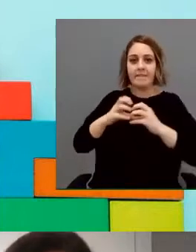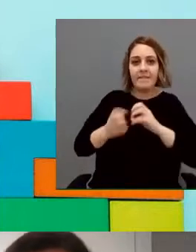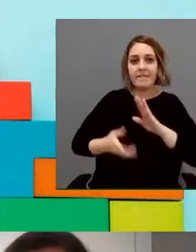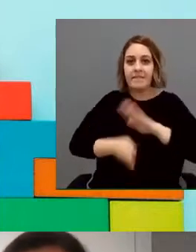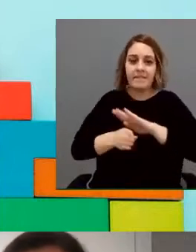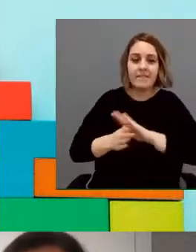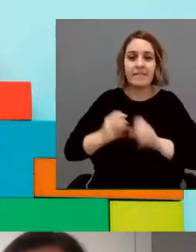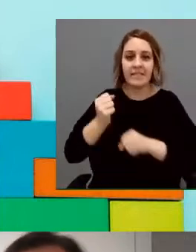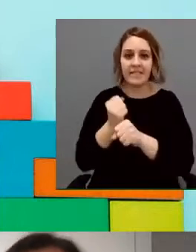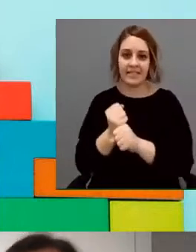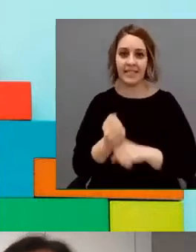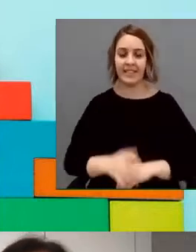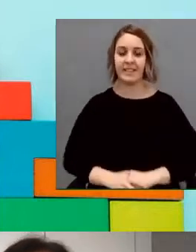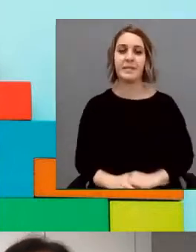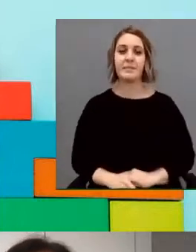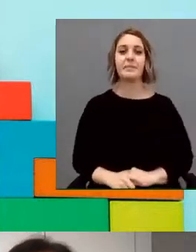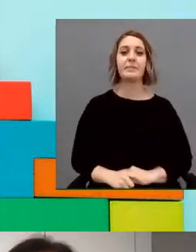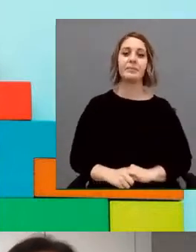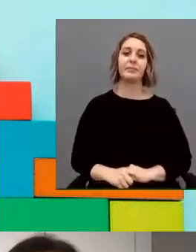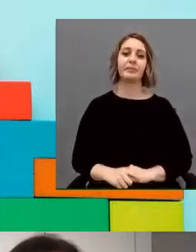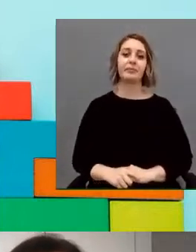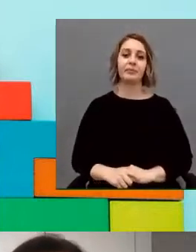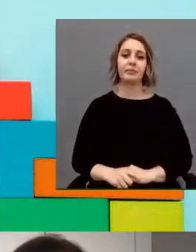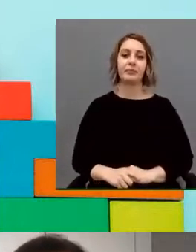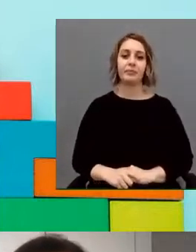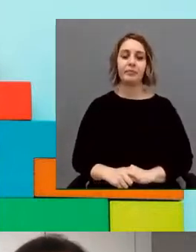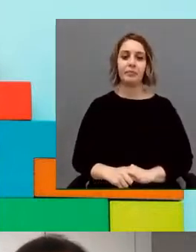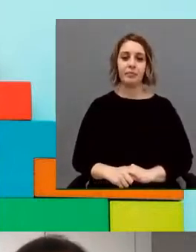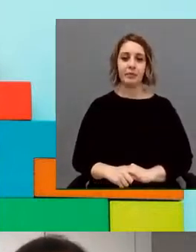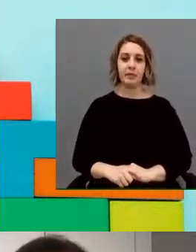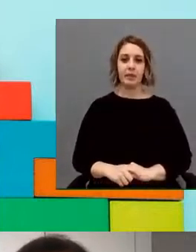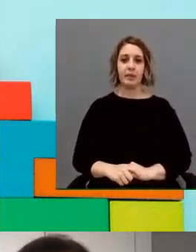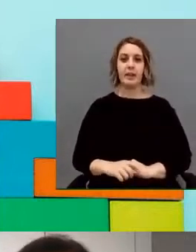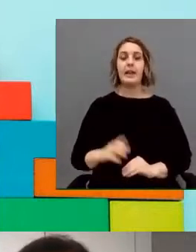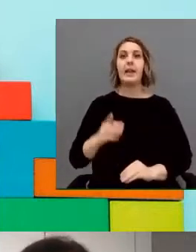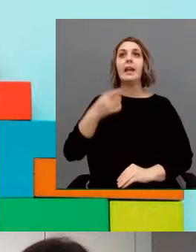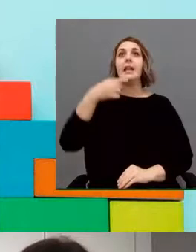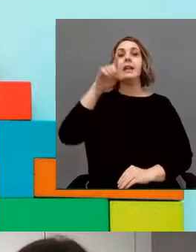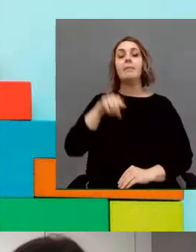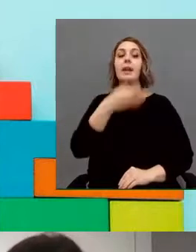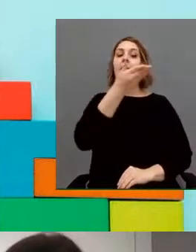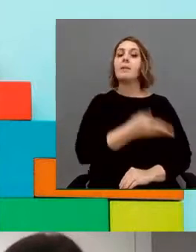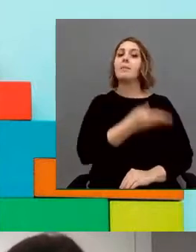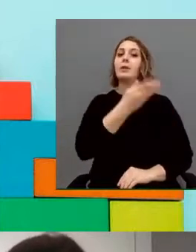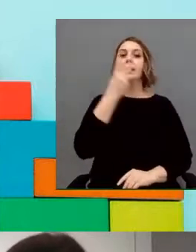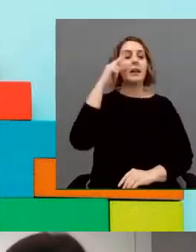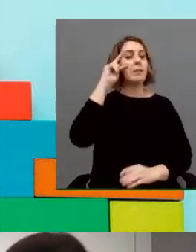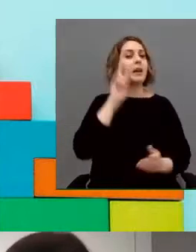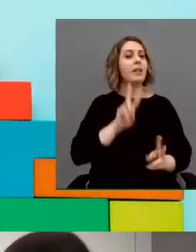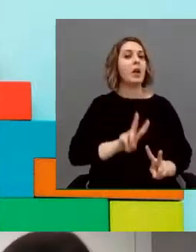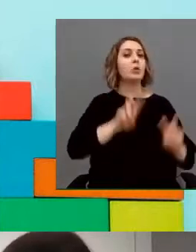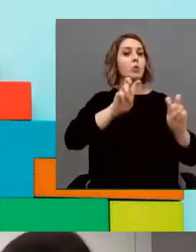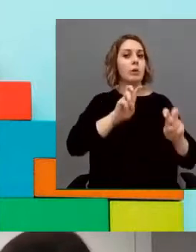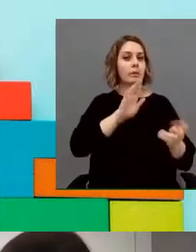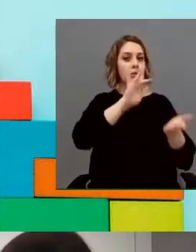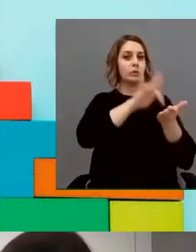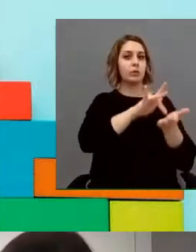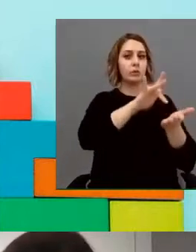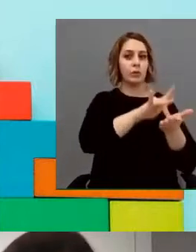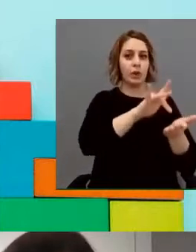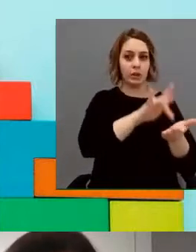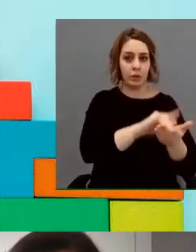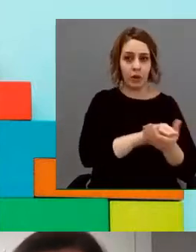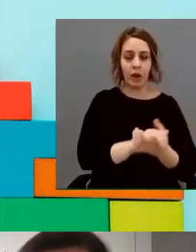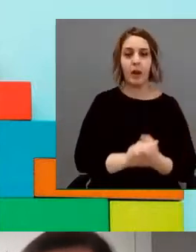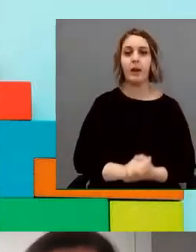Intentamos también que tengan contacto con experiencias nuevas. Por la rigidez intentamos mucho ampliar